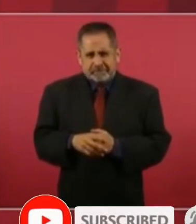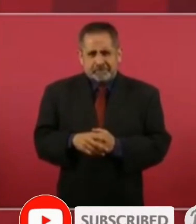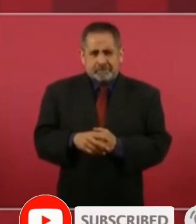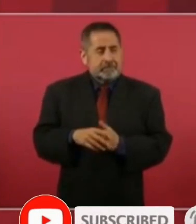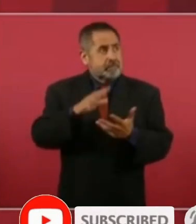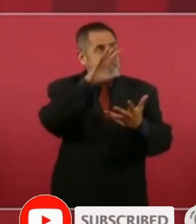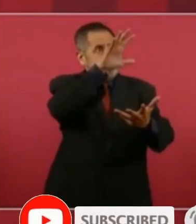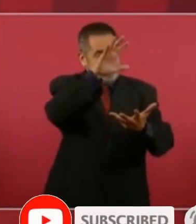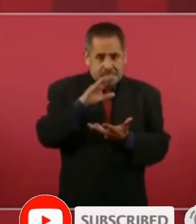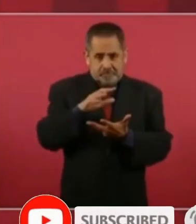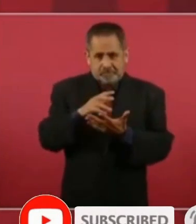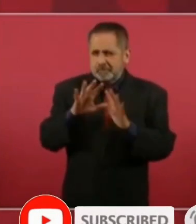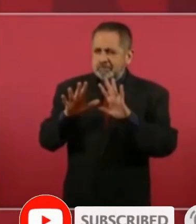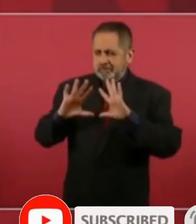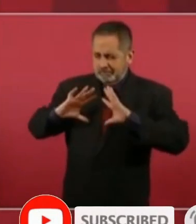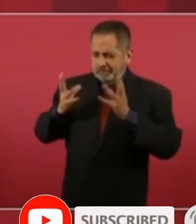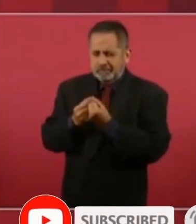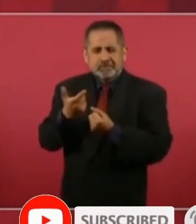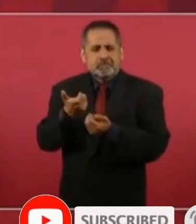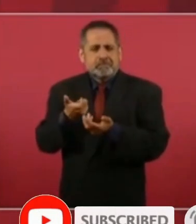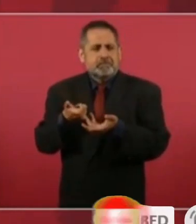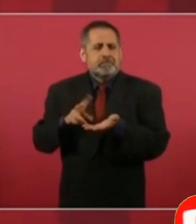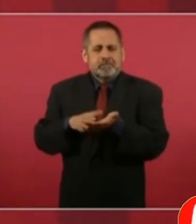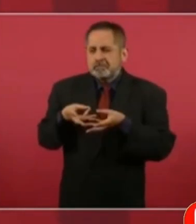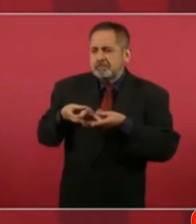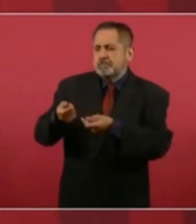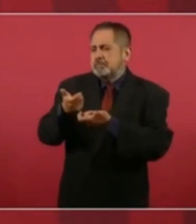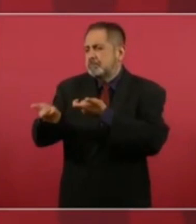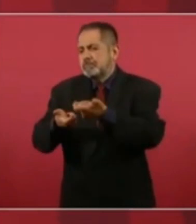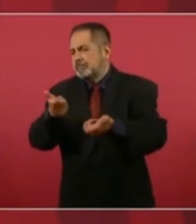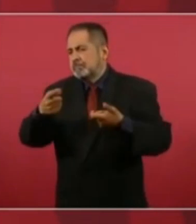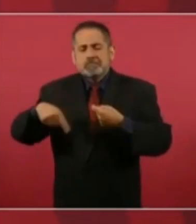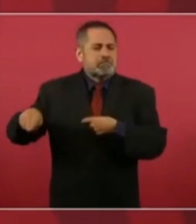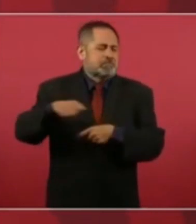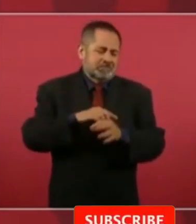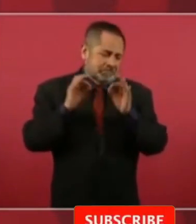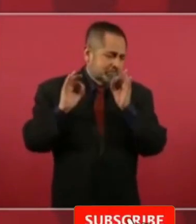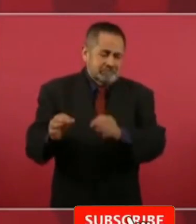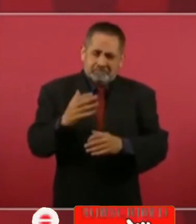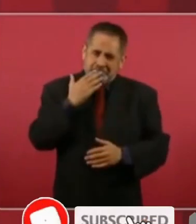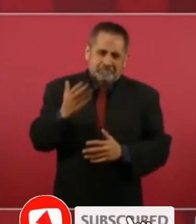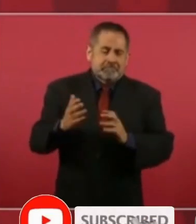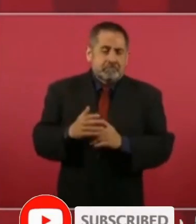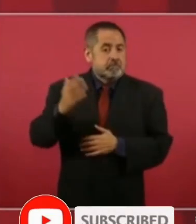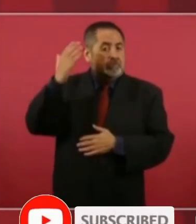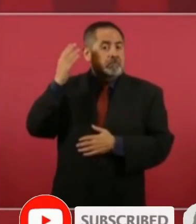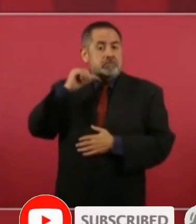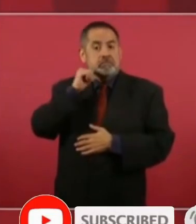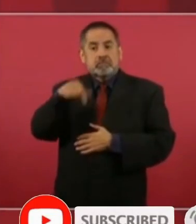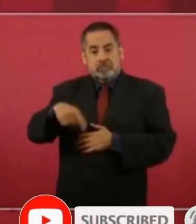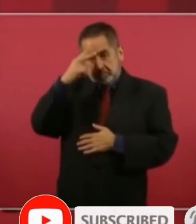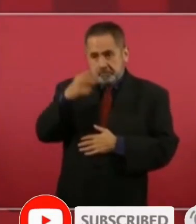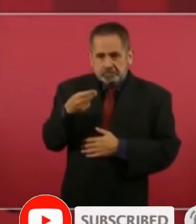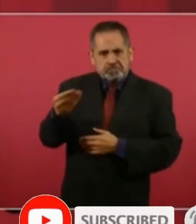programas de bienestar que, como nunca, se habían aplicado en